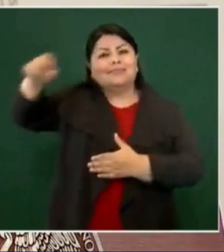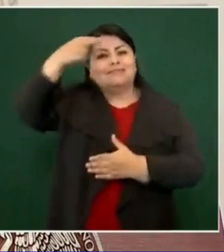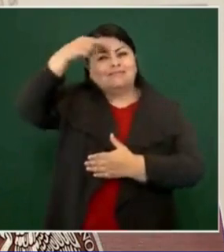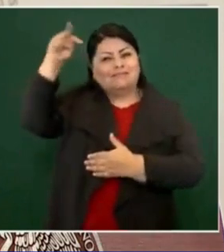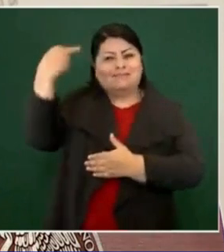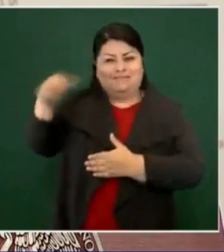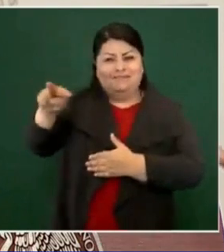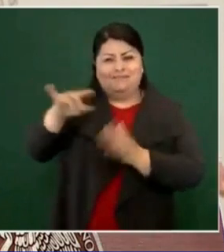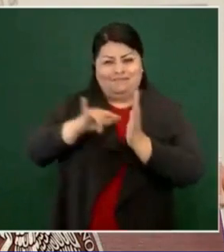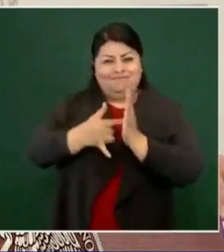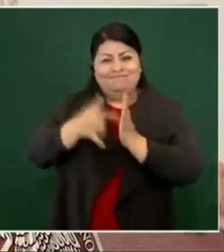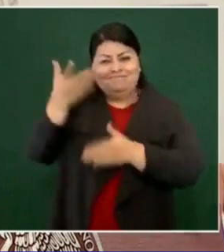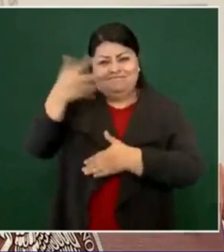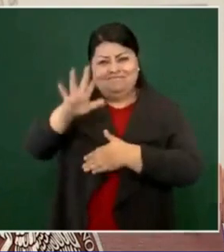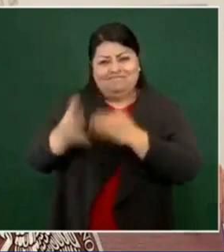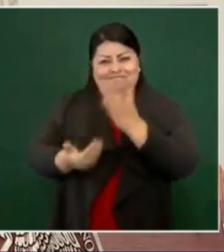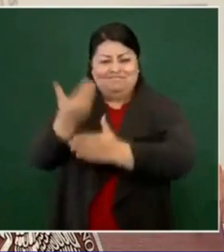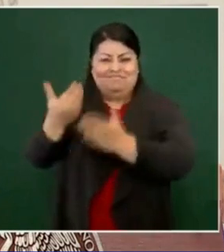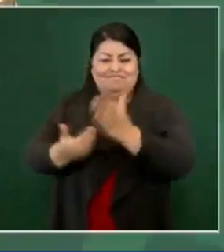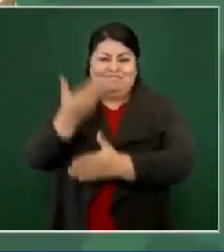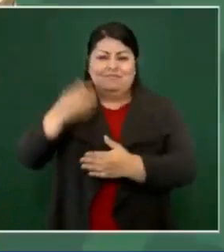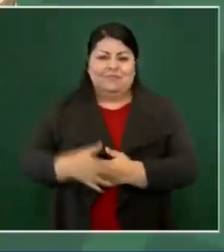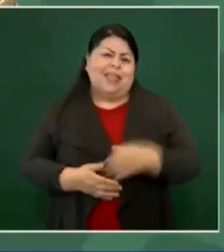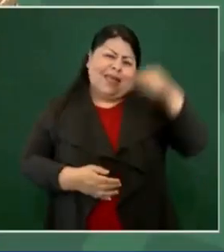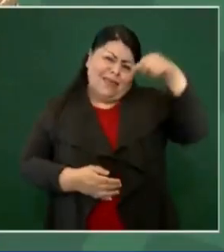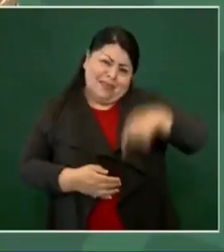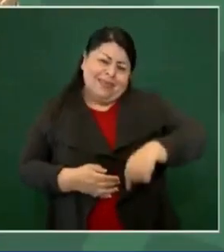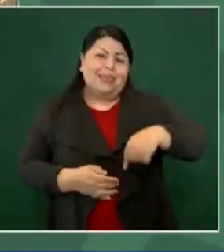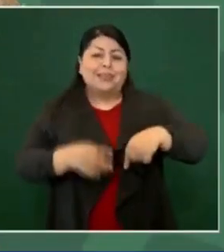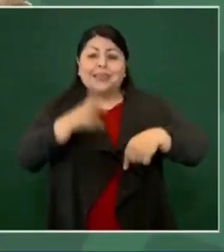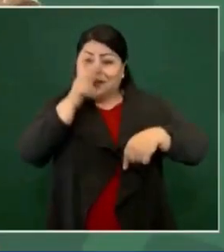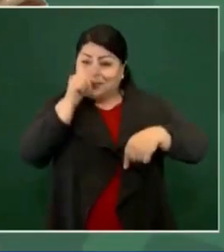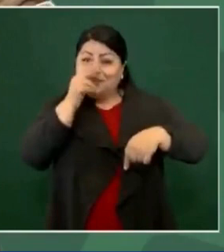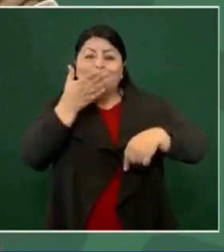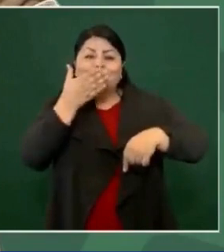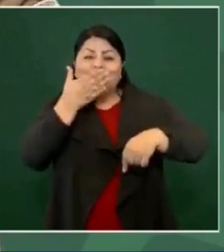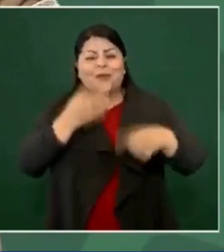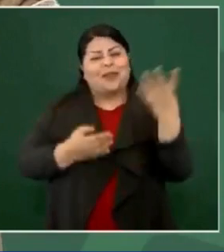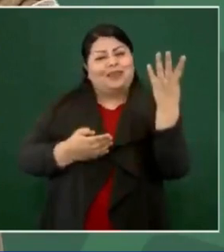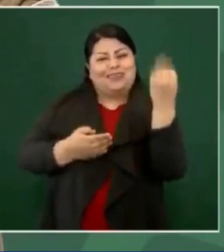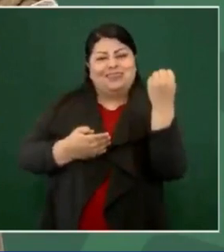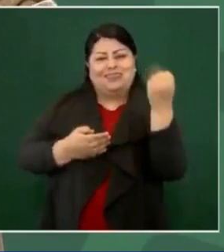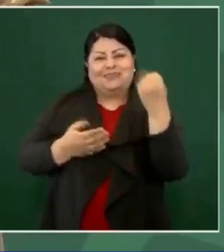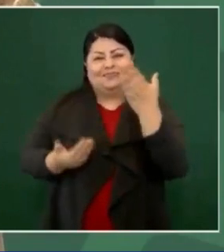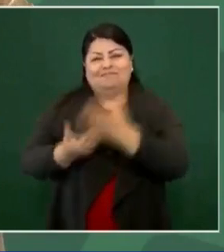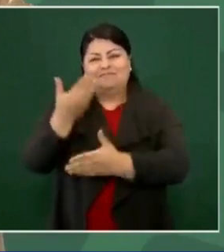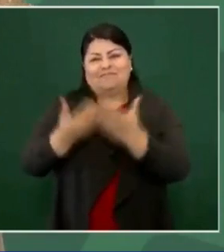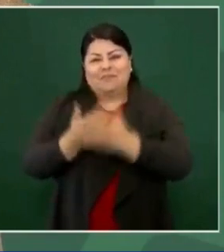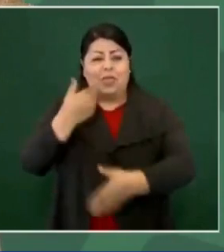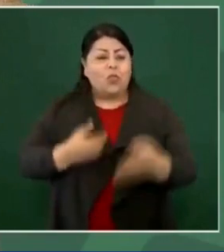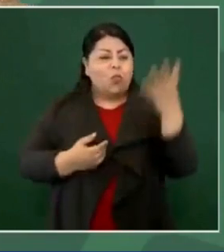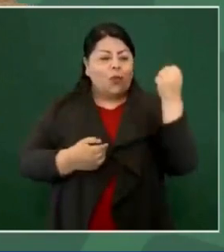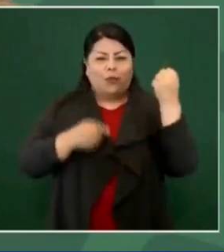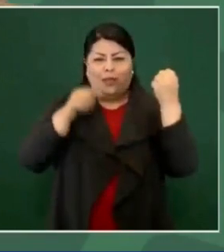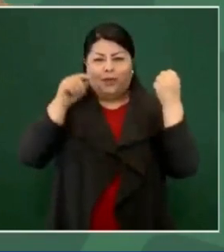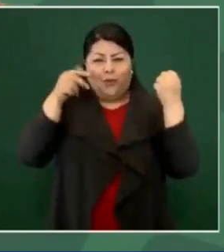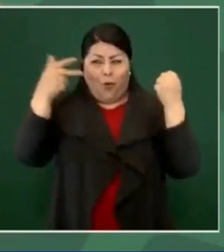aquí son las 9, 9 con 8.